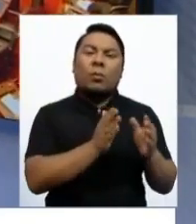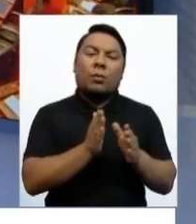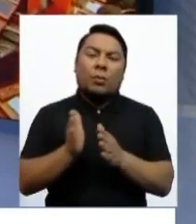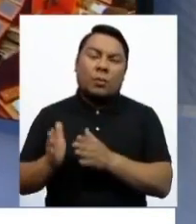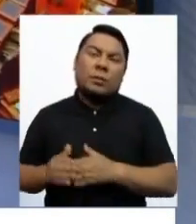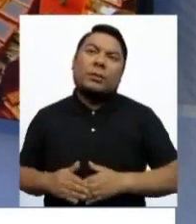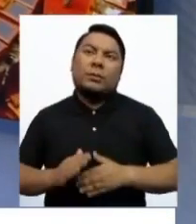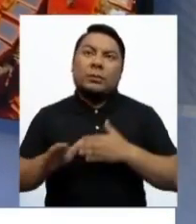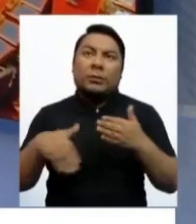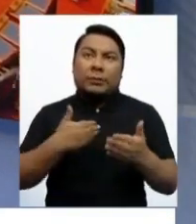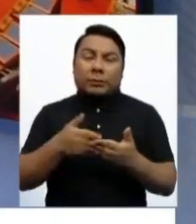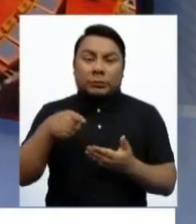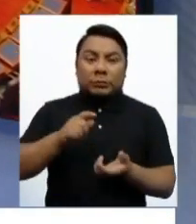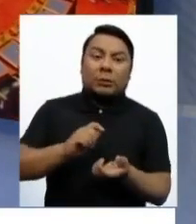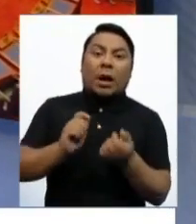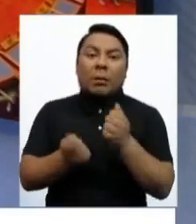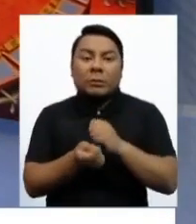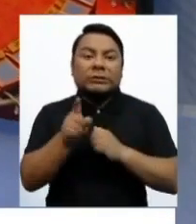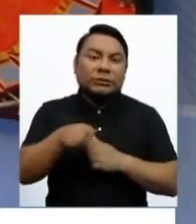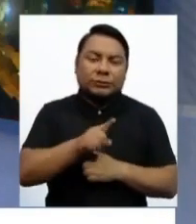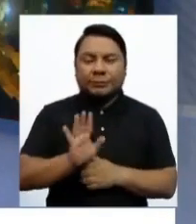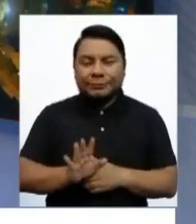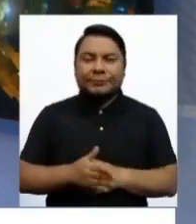si se llega a una reforma, si es que es necesario. Adelante, Paola Pejoves.